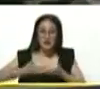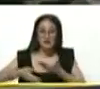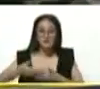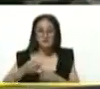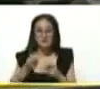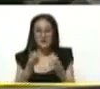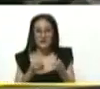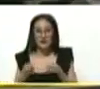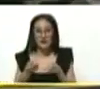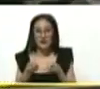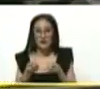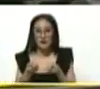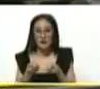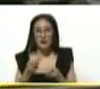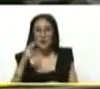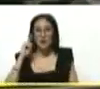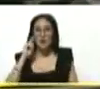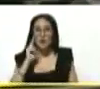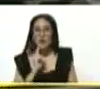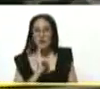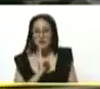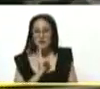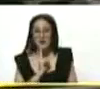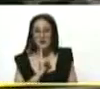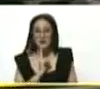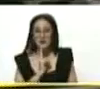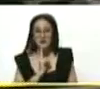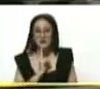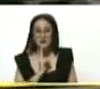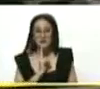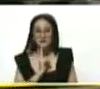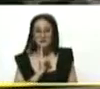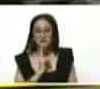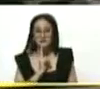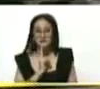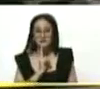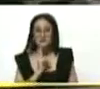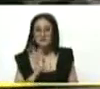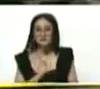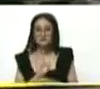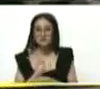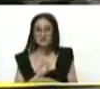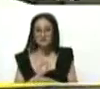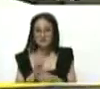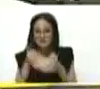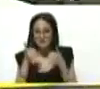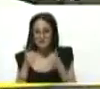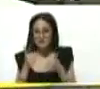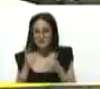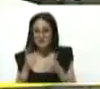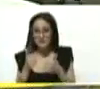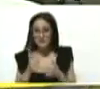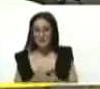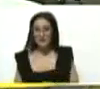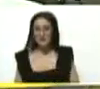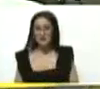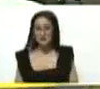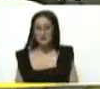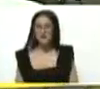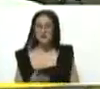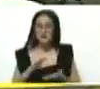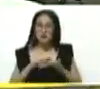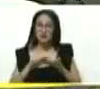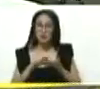a través del Bolívar Digital. El Bolívar Digital viene funcionando al pelo. Bueno, y buscamos una